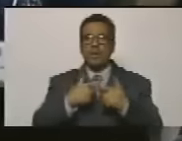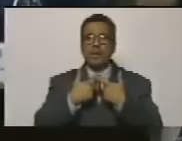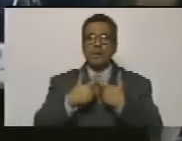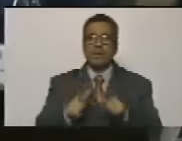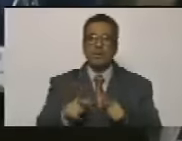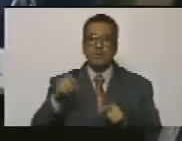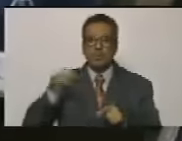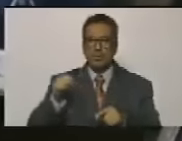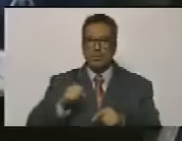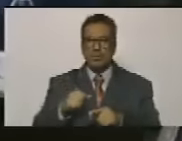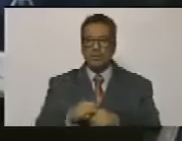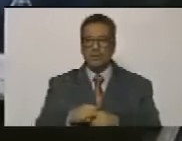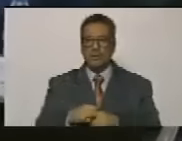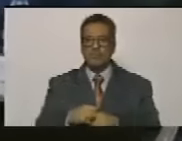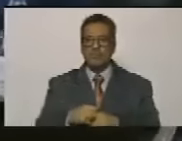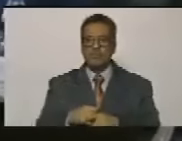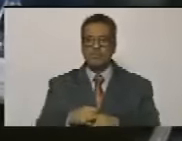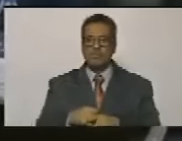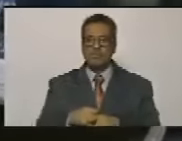o no